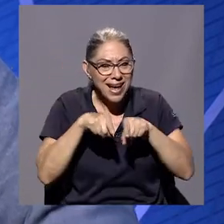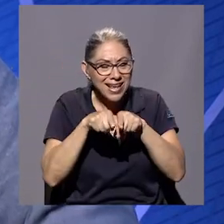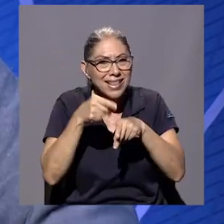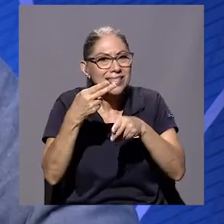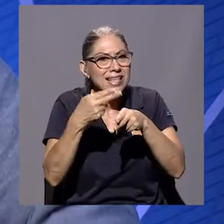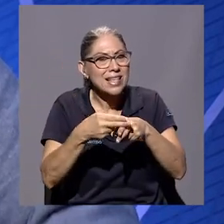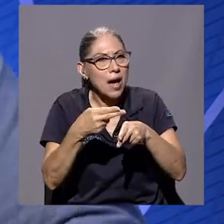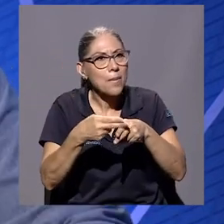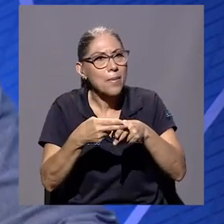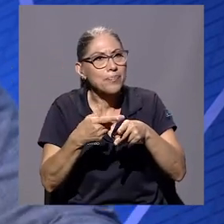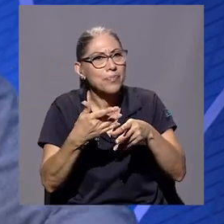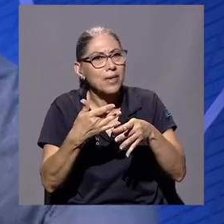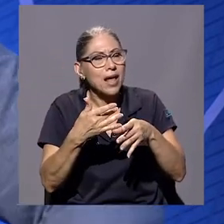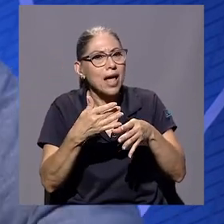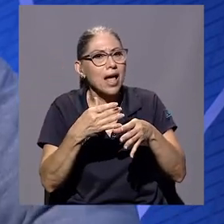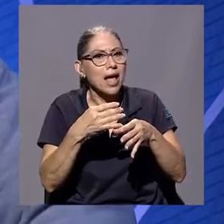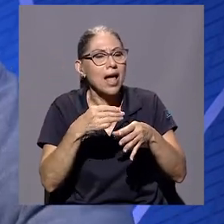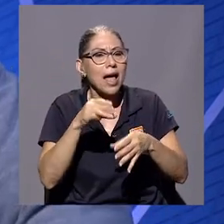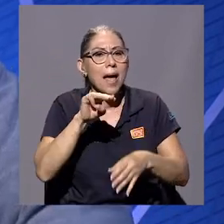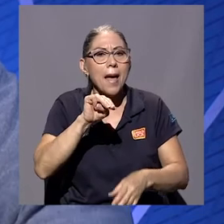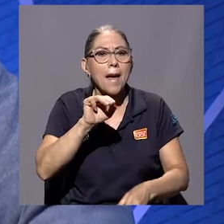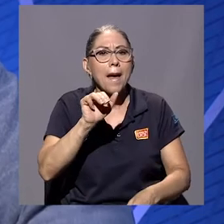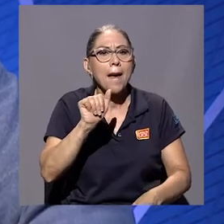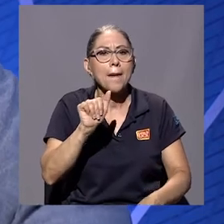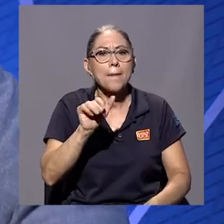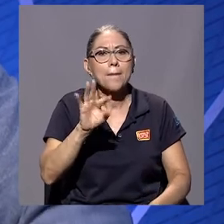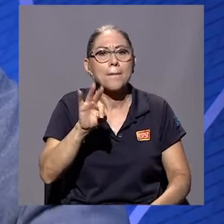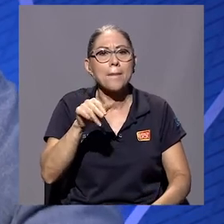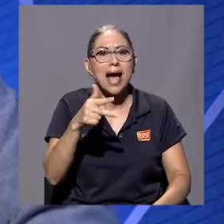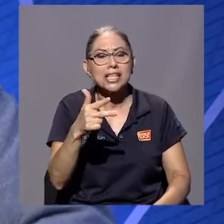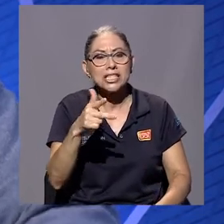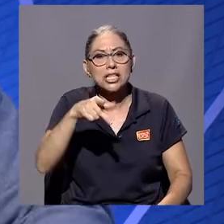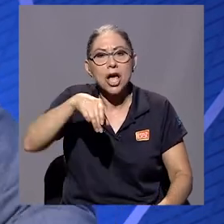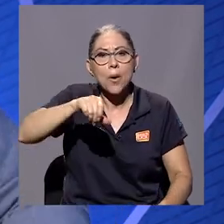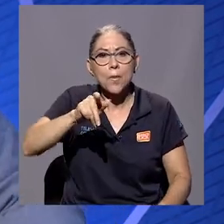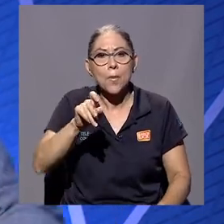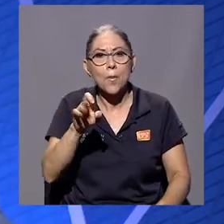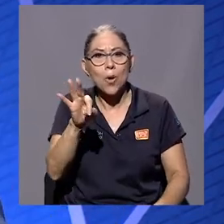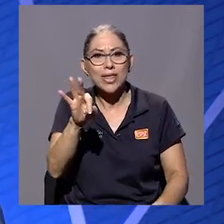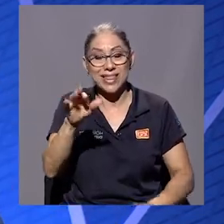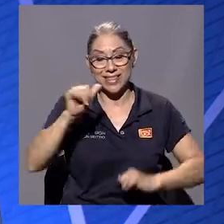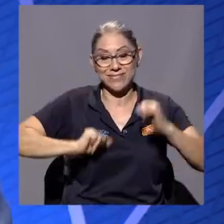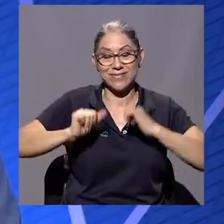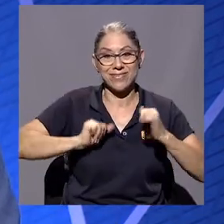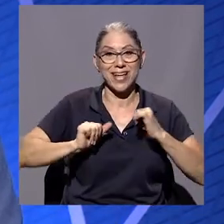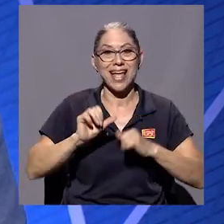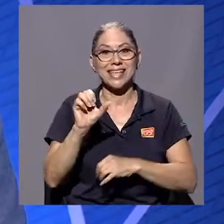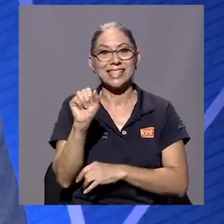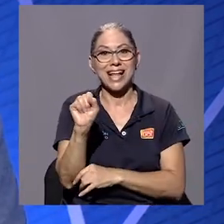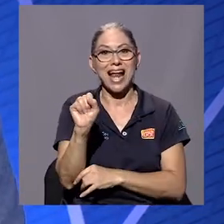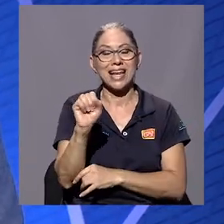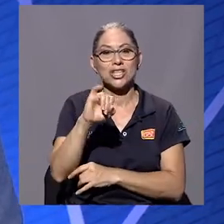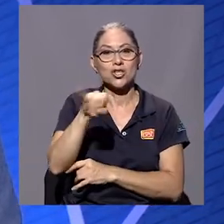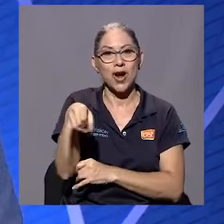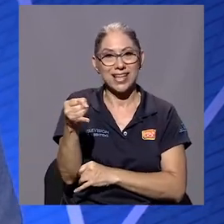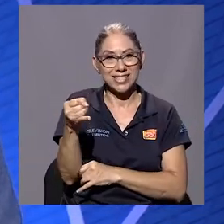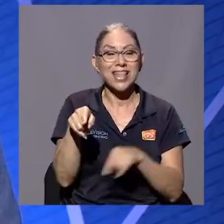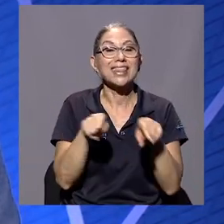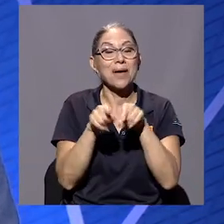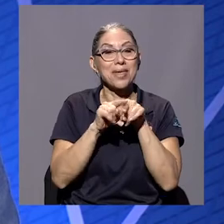también se llama, o que está relacionada con el tenis, que es Match Point. Sí. Donde sale Scarlett Johansson y tiene que ver mucho también con este